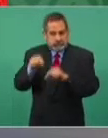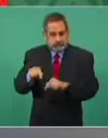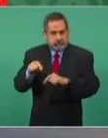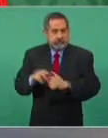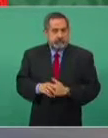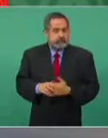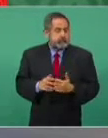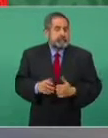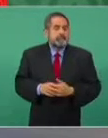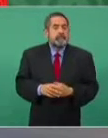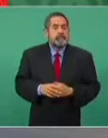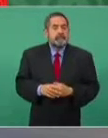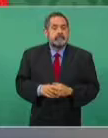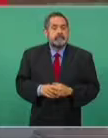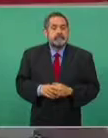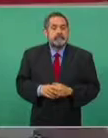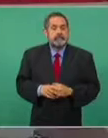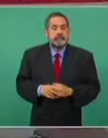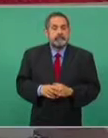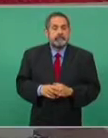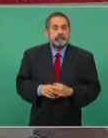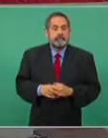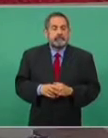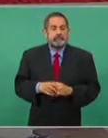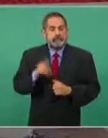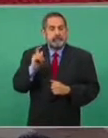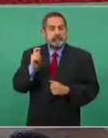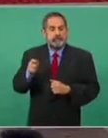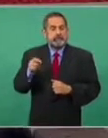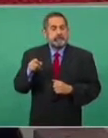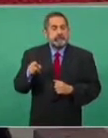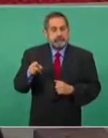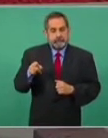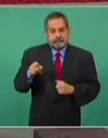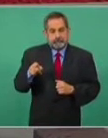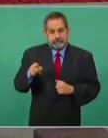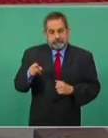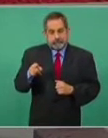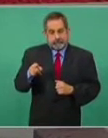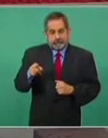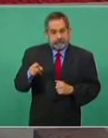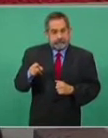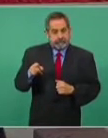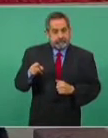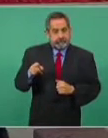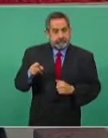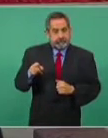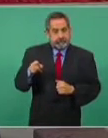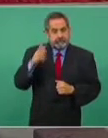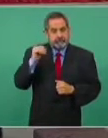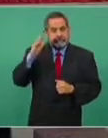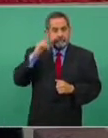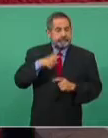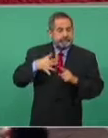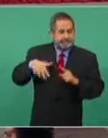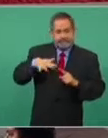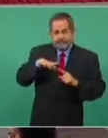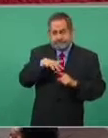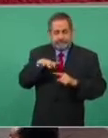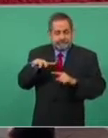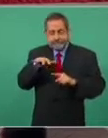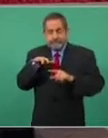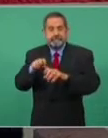ya estaba siendo muy perseguido